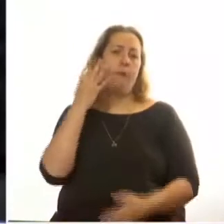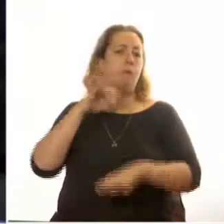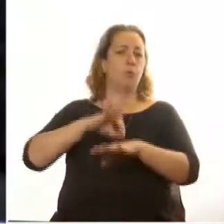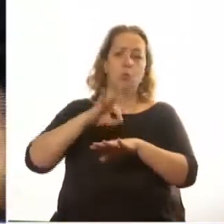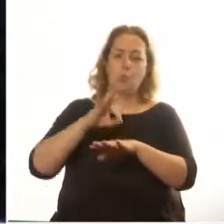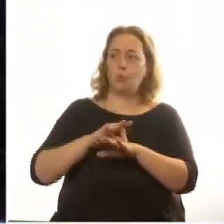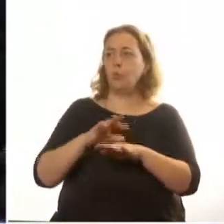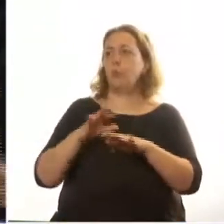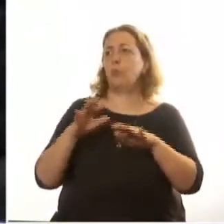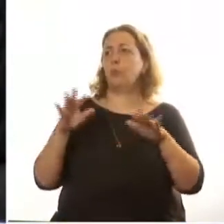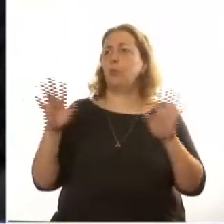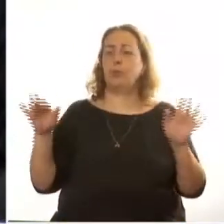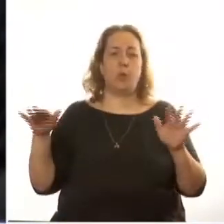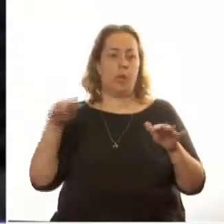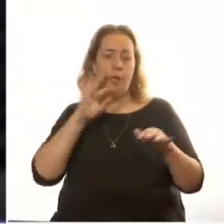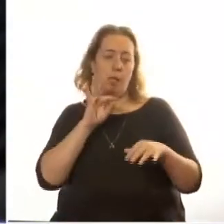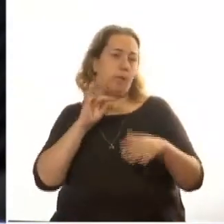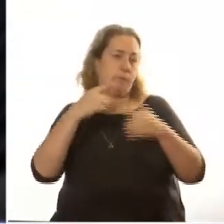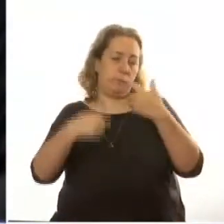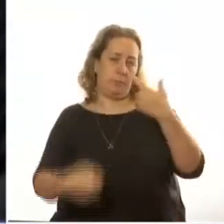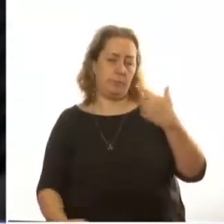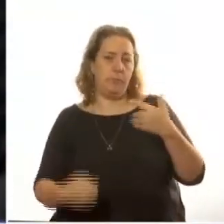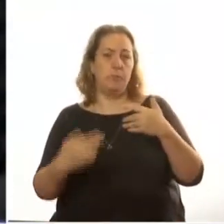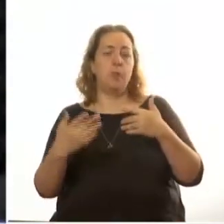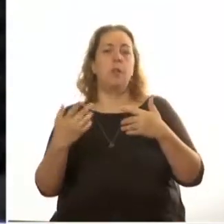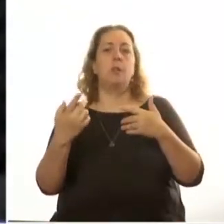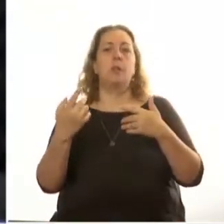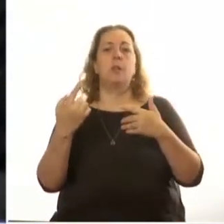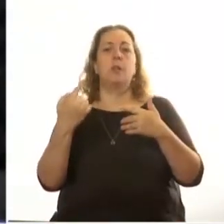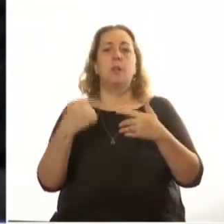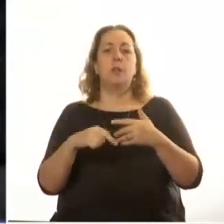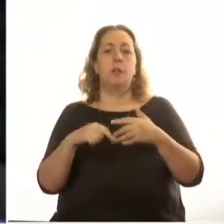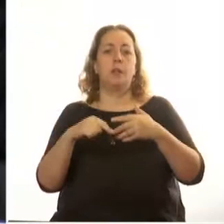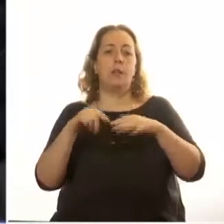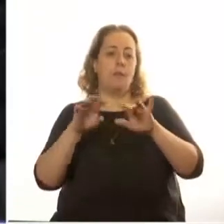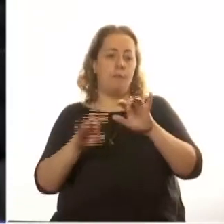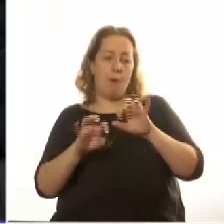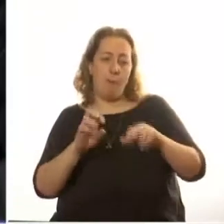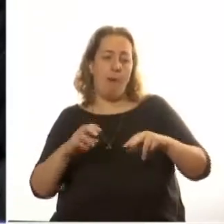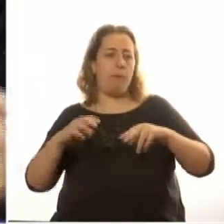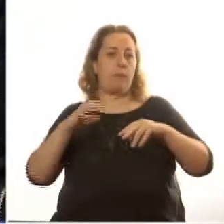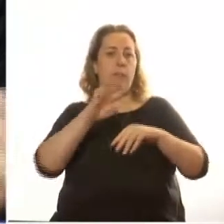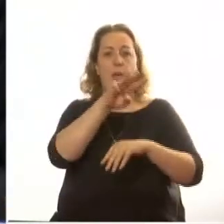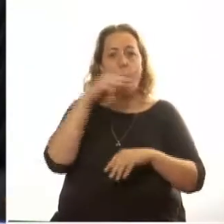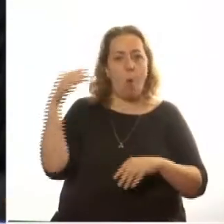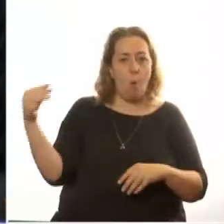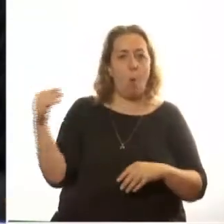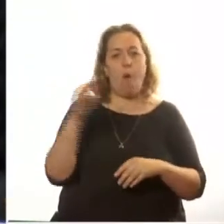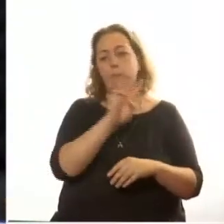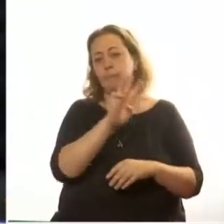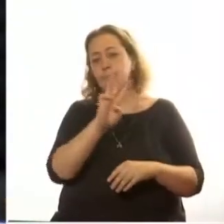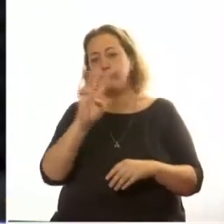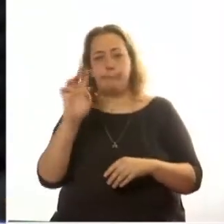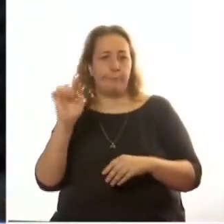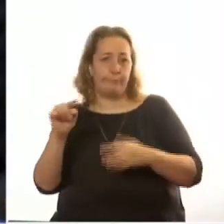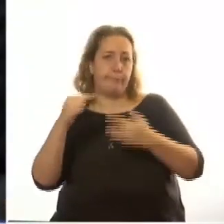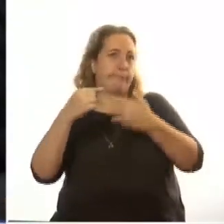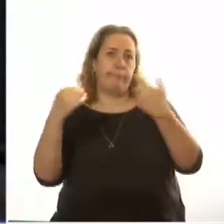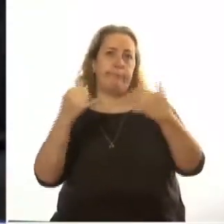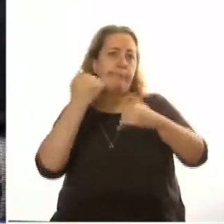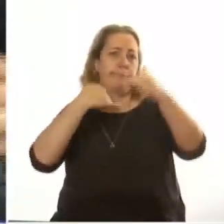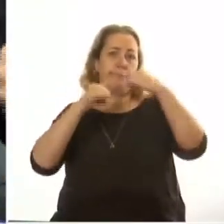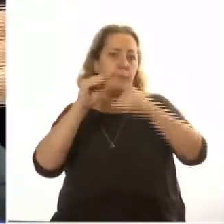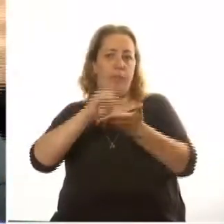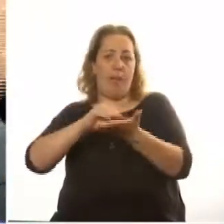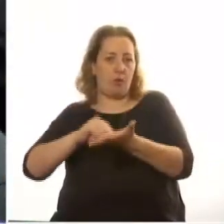hoy en día en la capacidad informática, en el arsenal de datos, se empieza a manejar una cantidad de